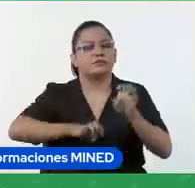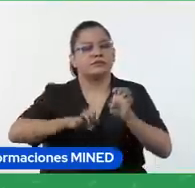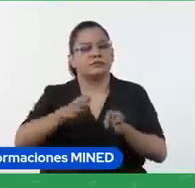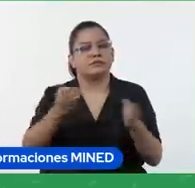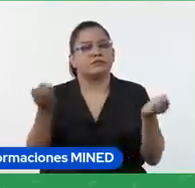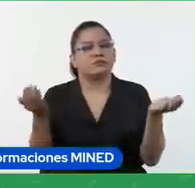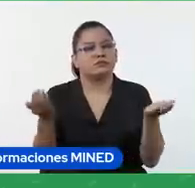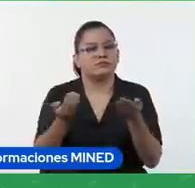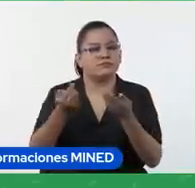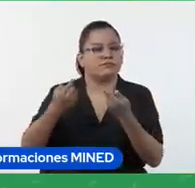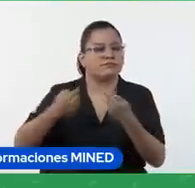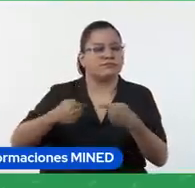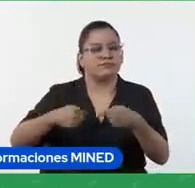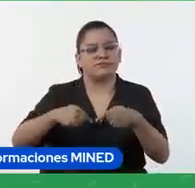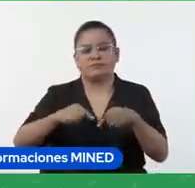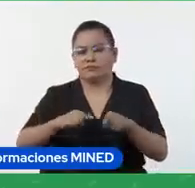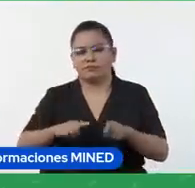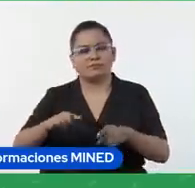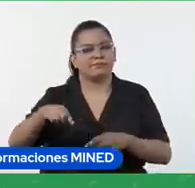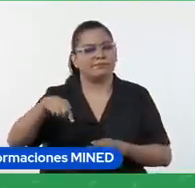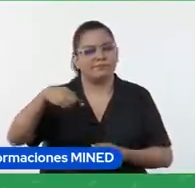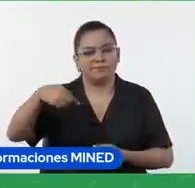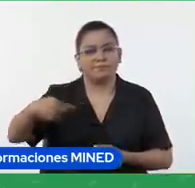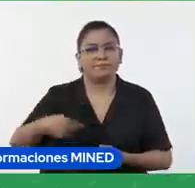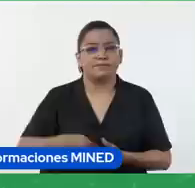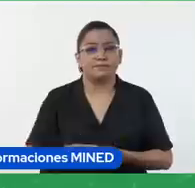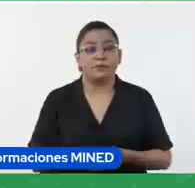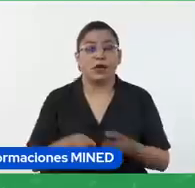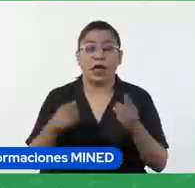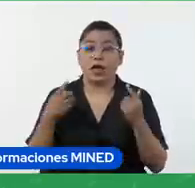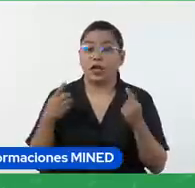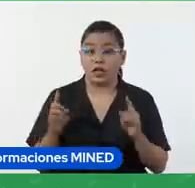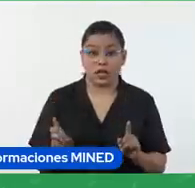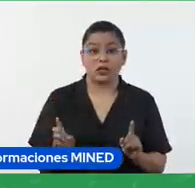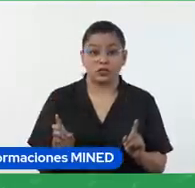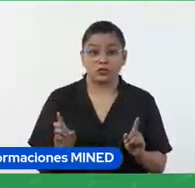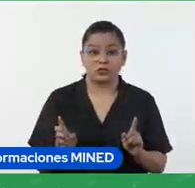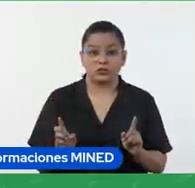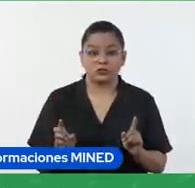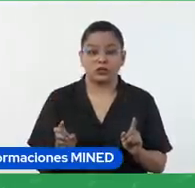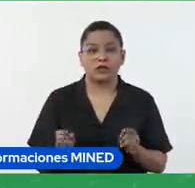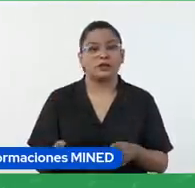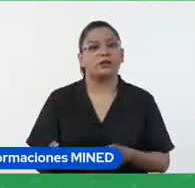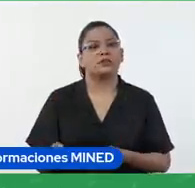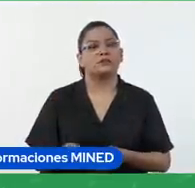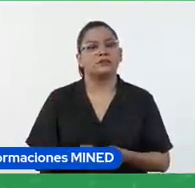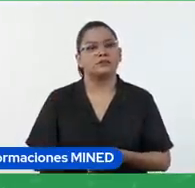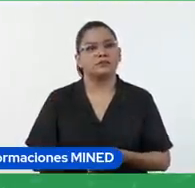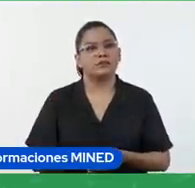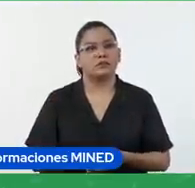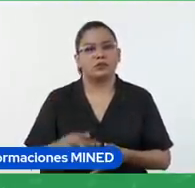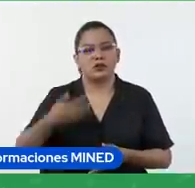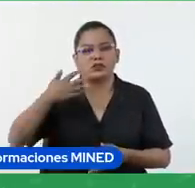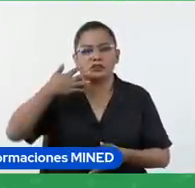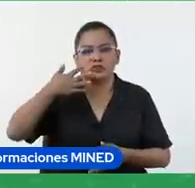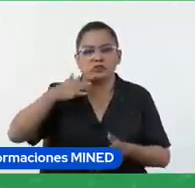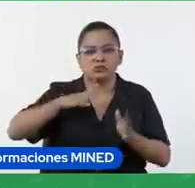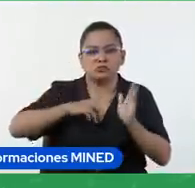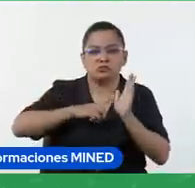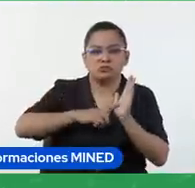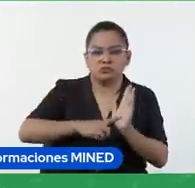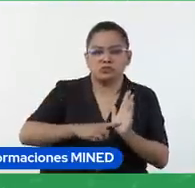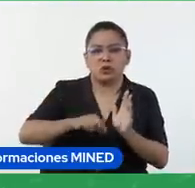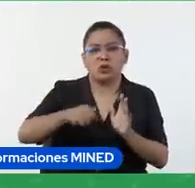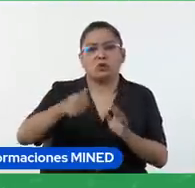constantemente están evaluando pero también es bueno que mediante ejemplos puedan sacar otras